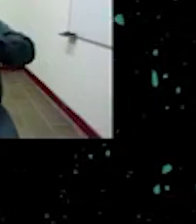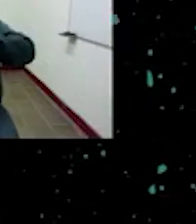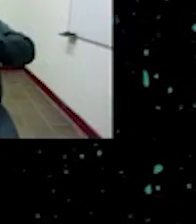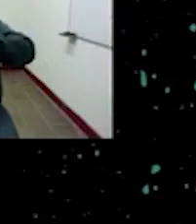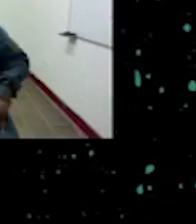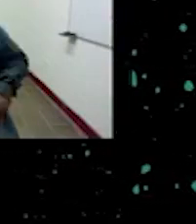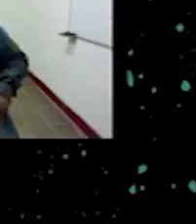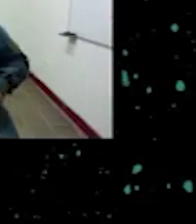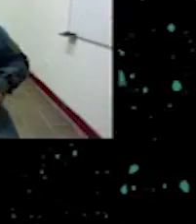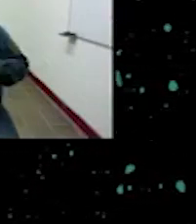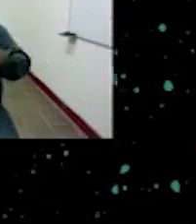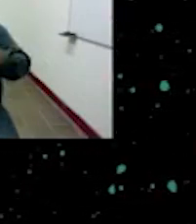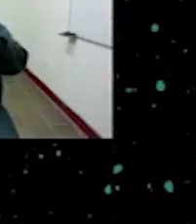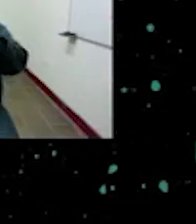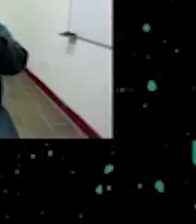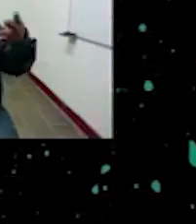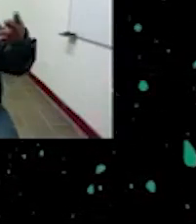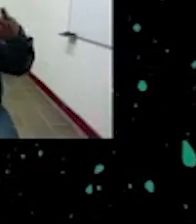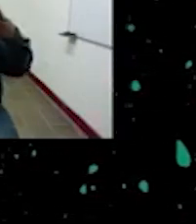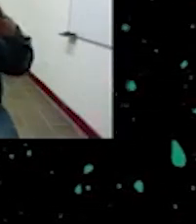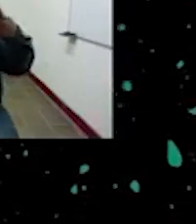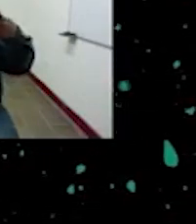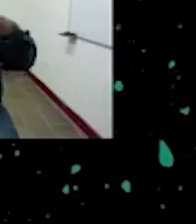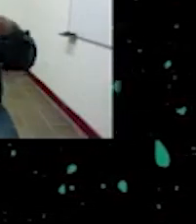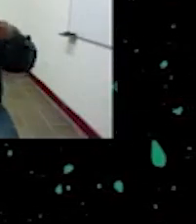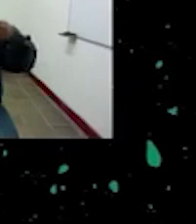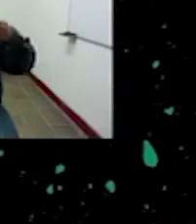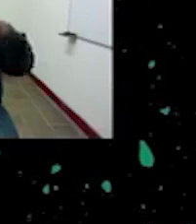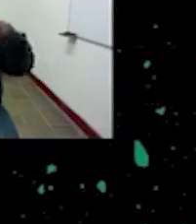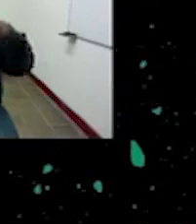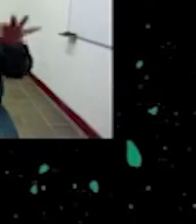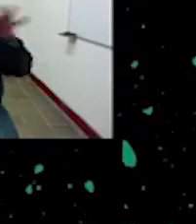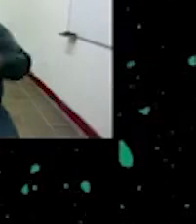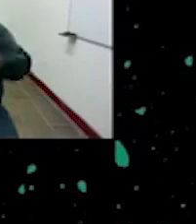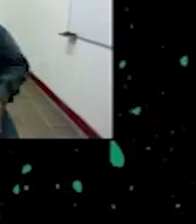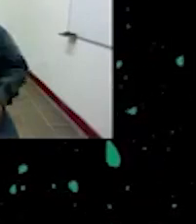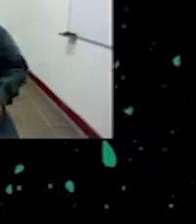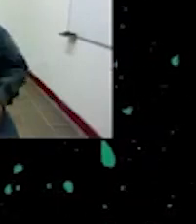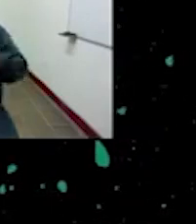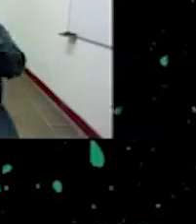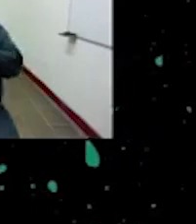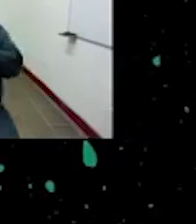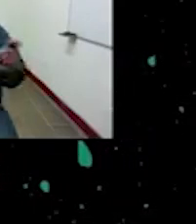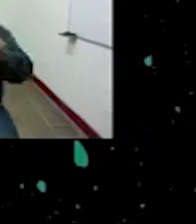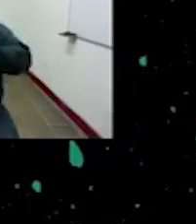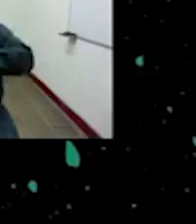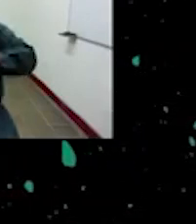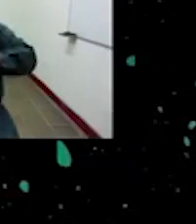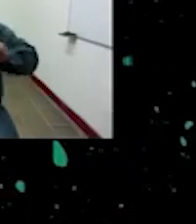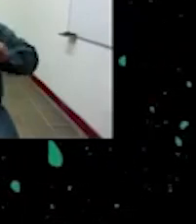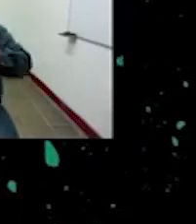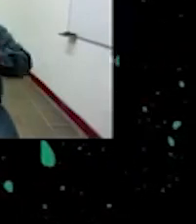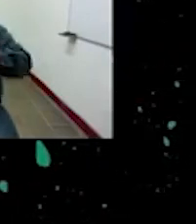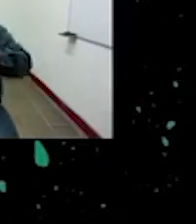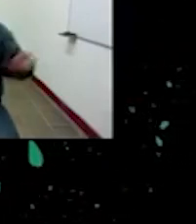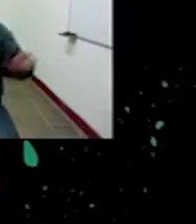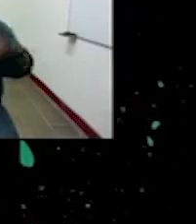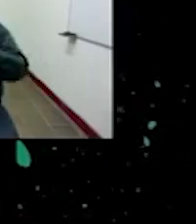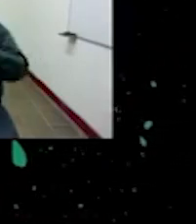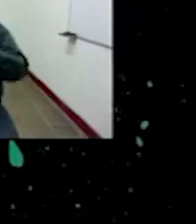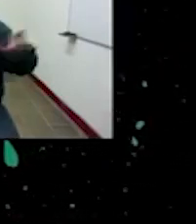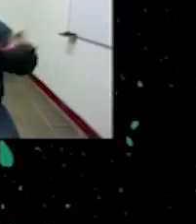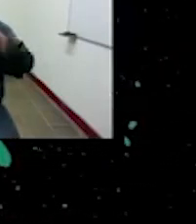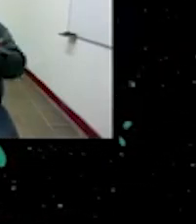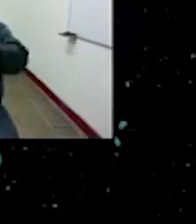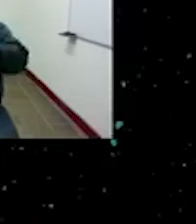hay otras dos preguntas la primera es de qué forma el concepto de transmodernidad de Dussel aporta estos procesos de resistencia política